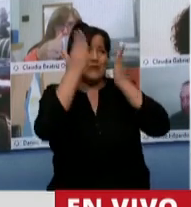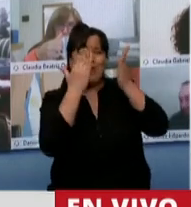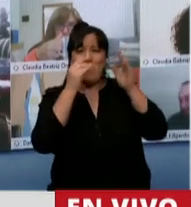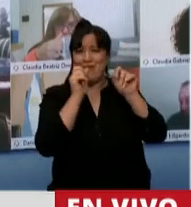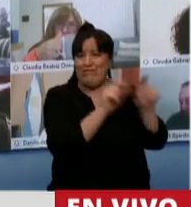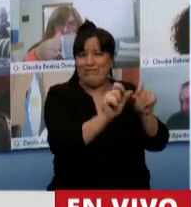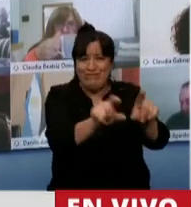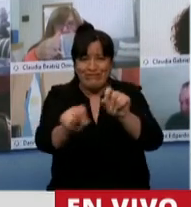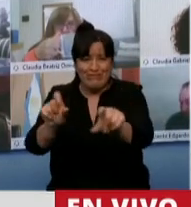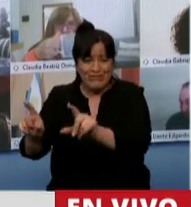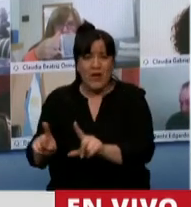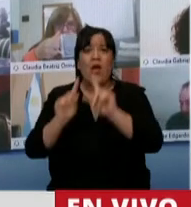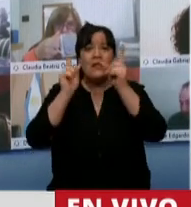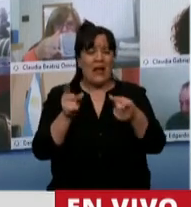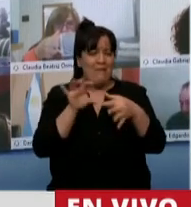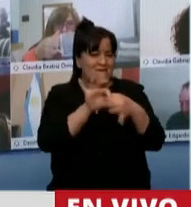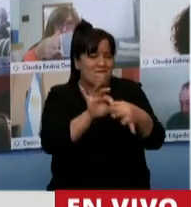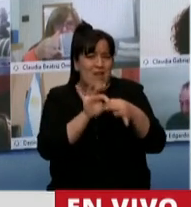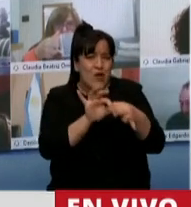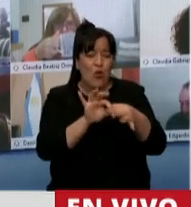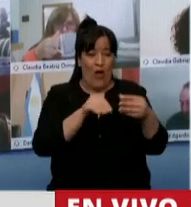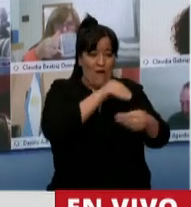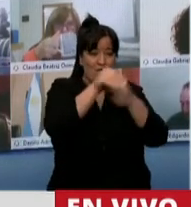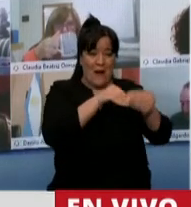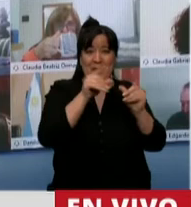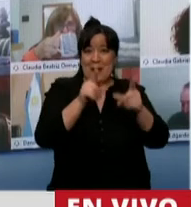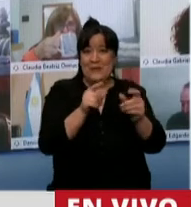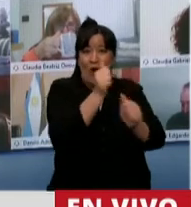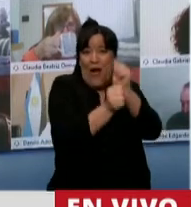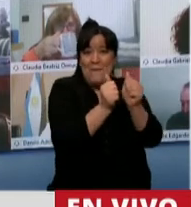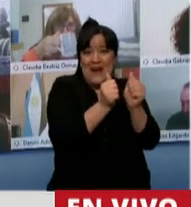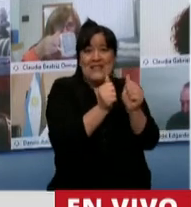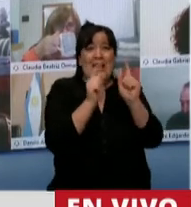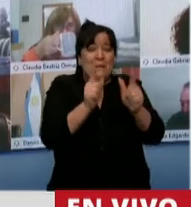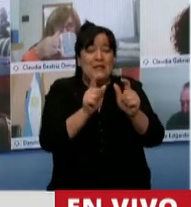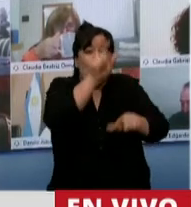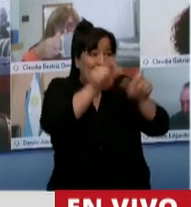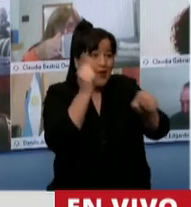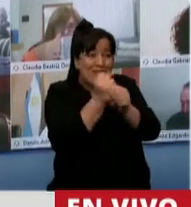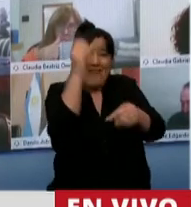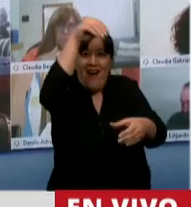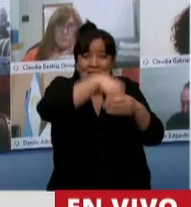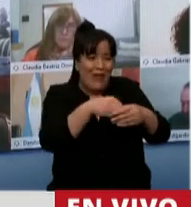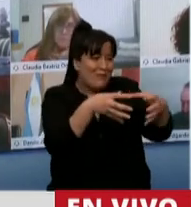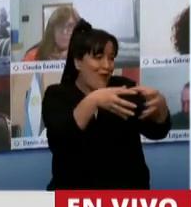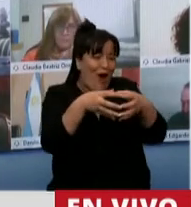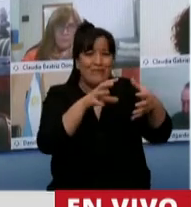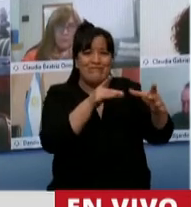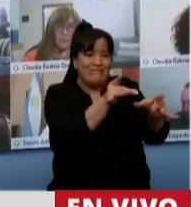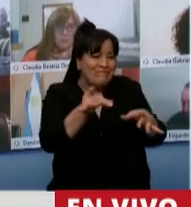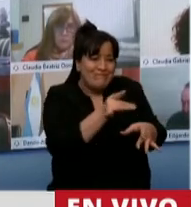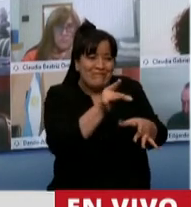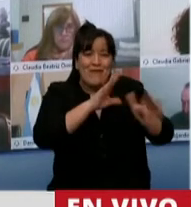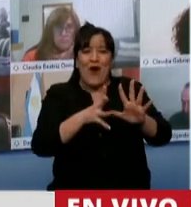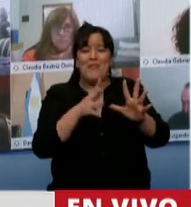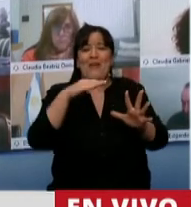porque el vínculo que generan muchas de estas pymes turísticas con sus propios trabajadores de esa característica de ser una